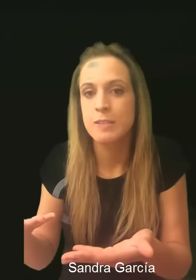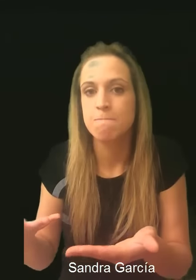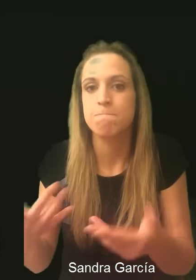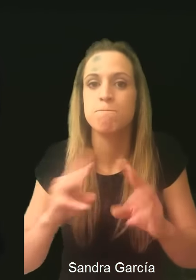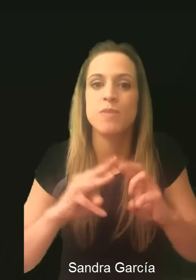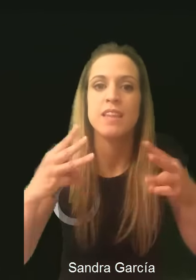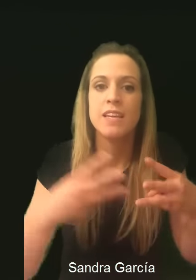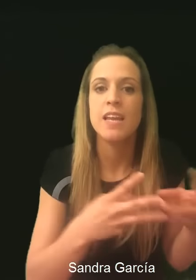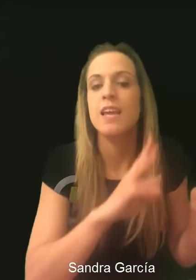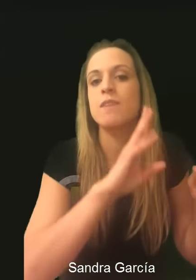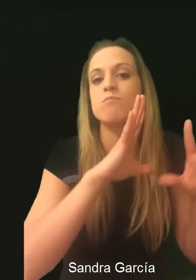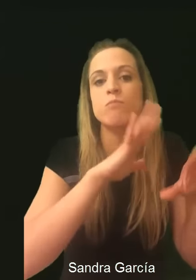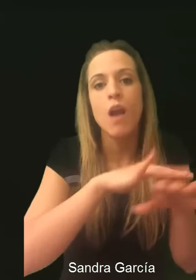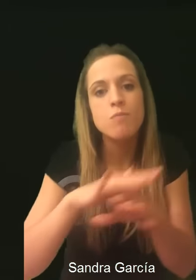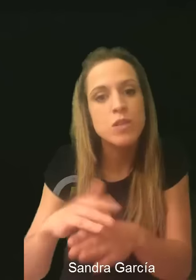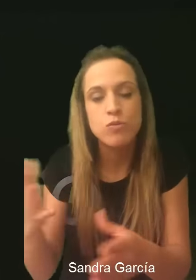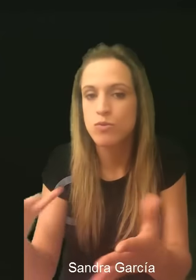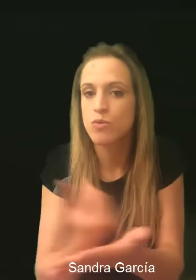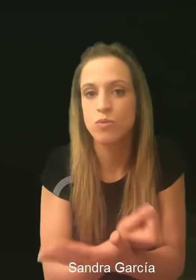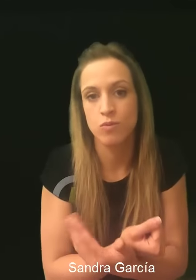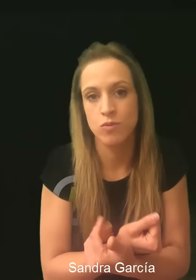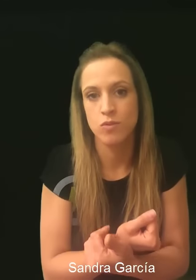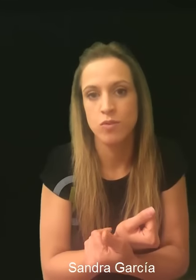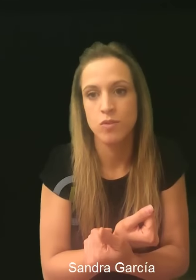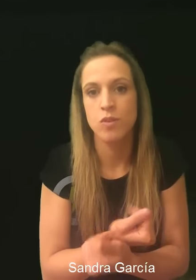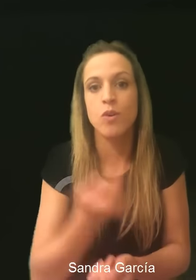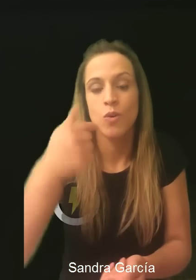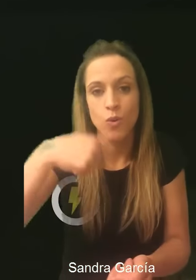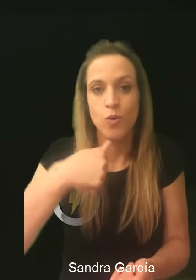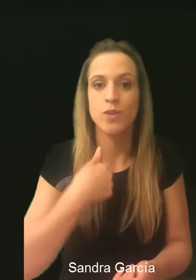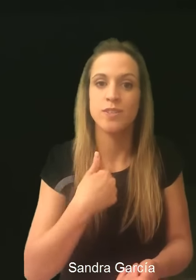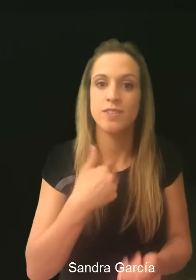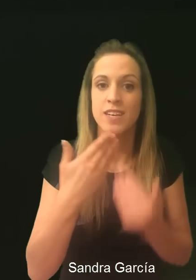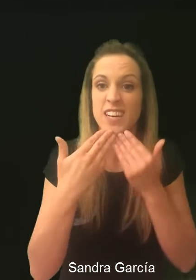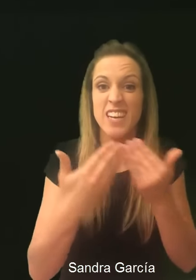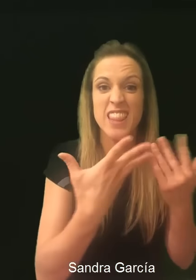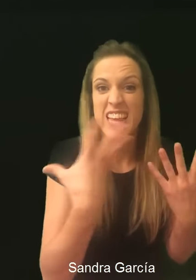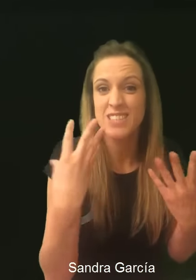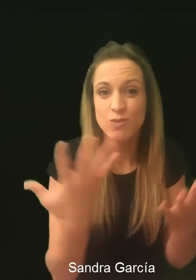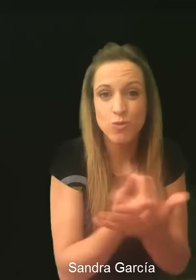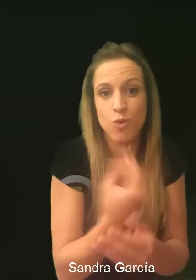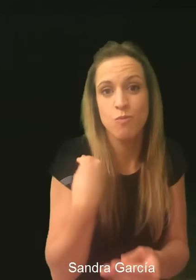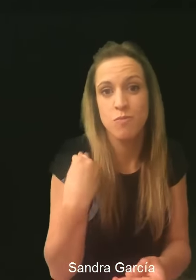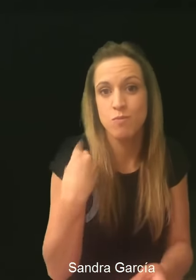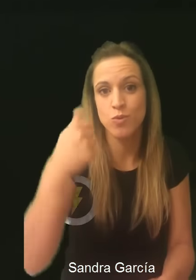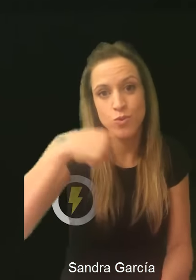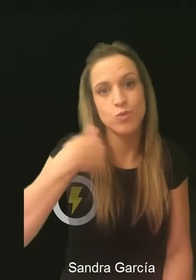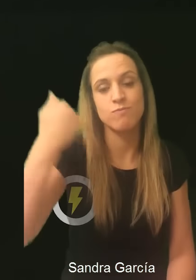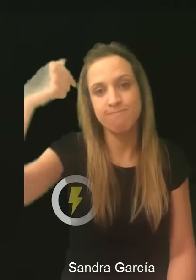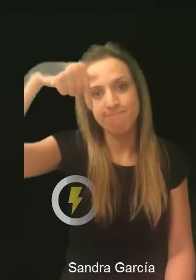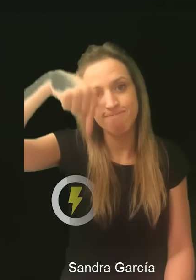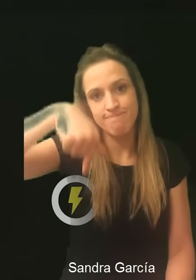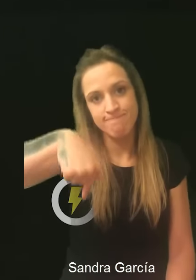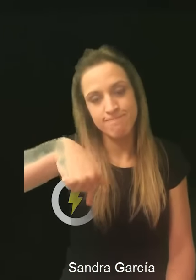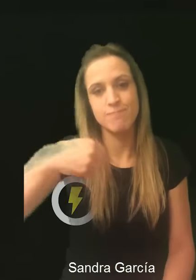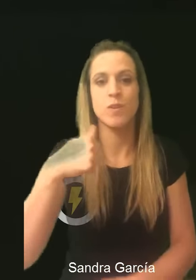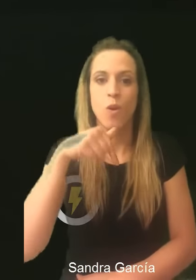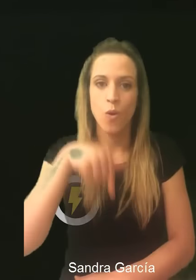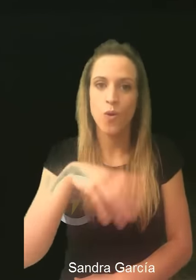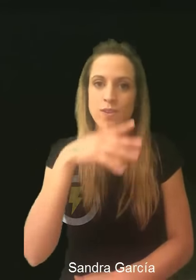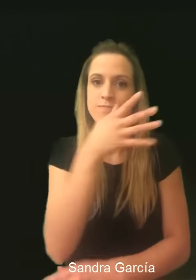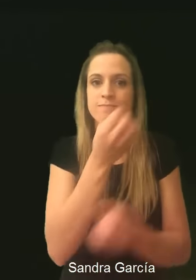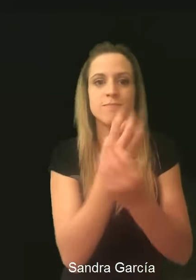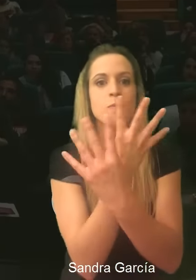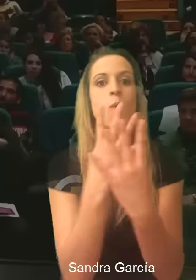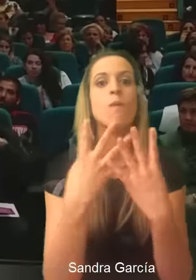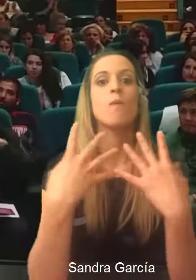del canal de YouTube, me ha traído ante todos vosotras, ante todos vosotros y ese sinceramente es mi éxito.